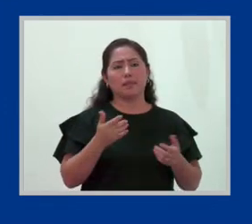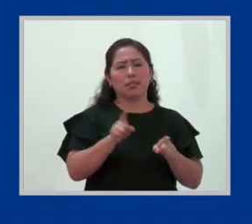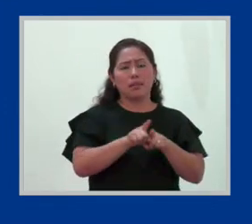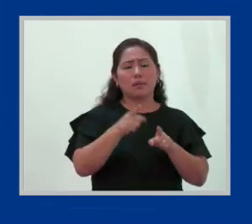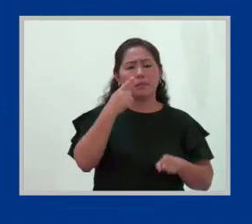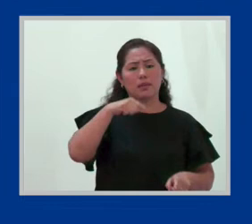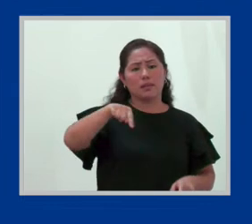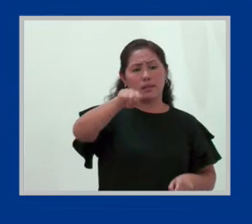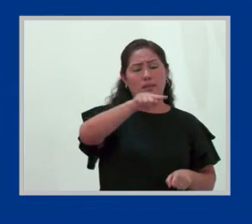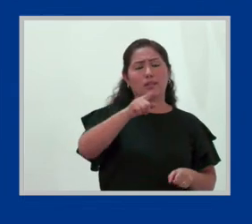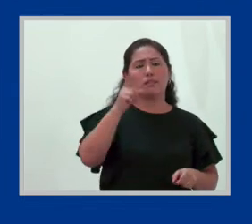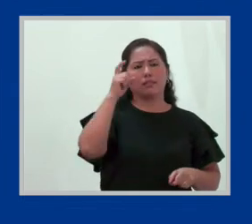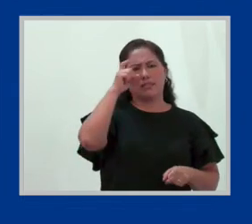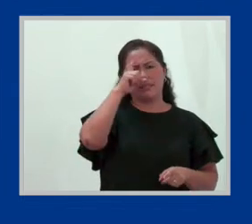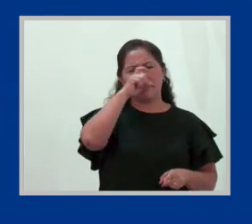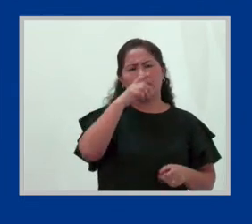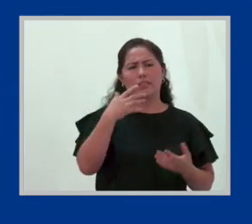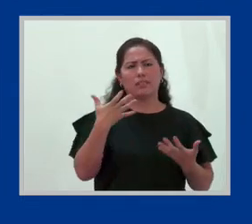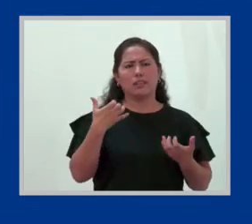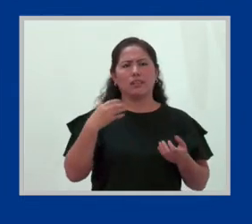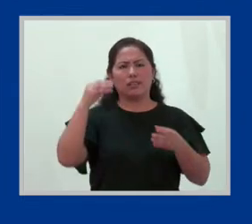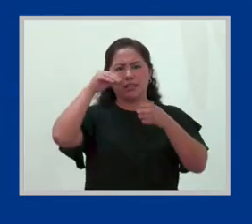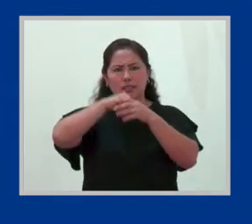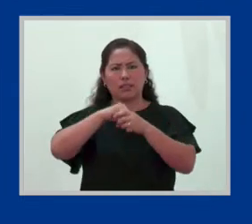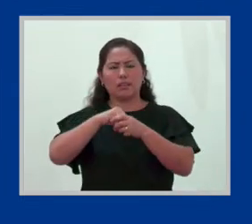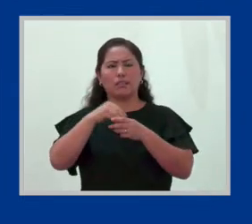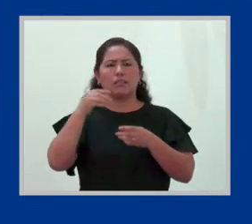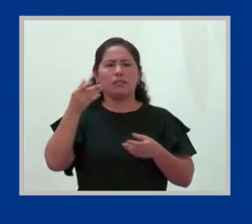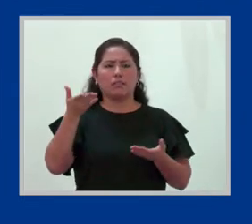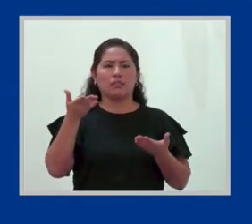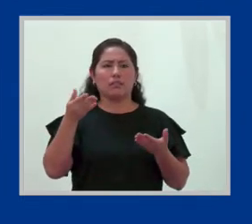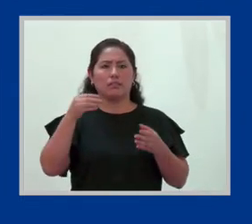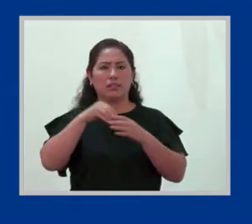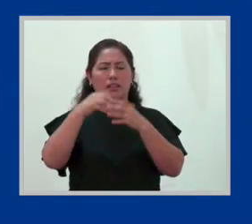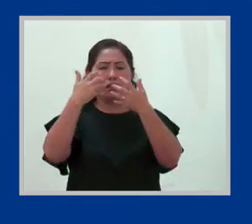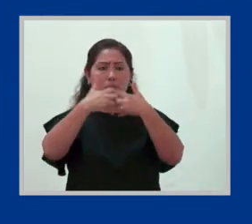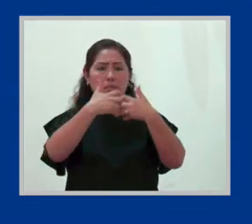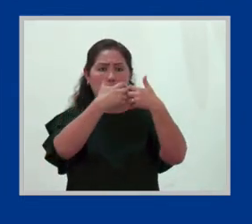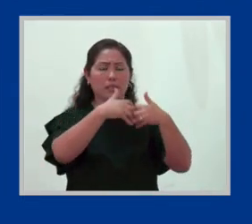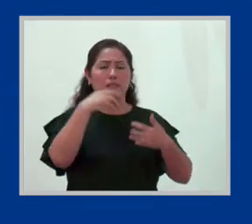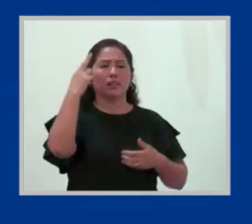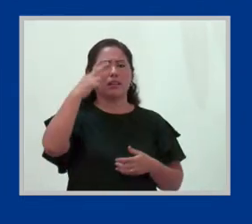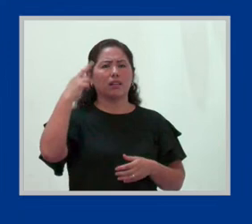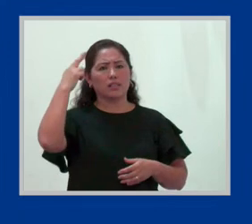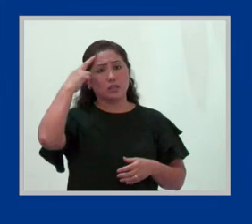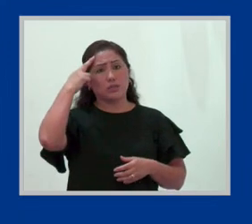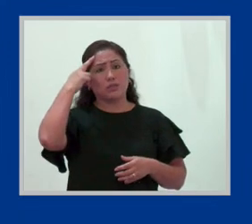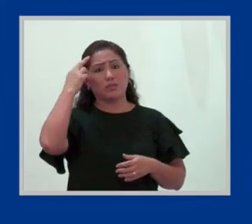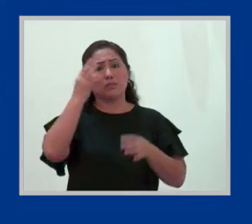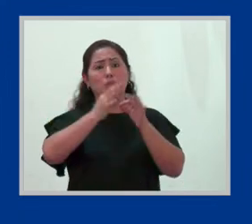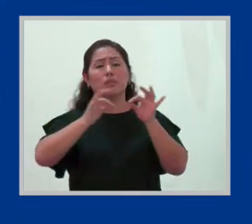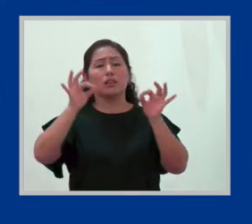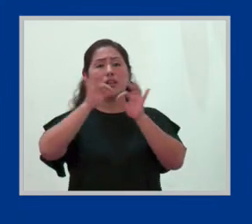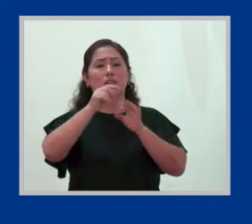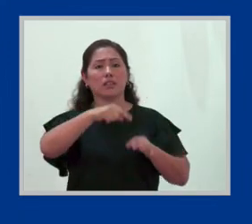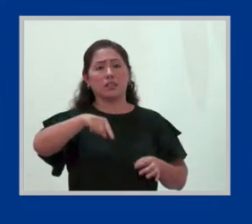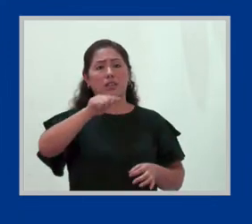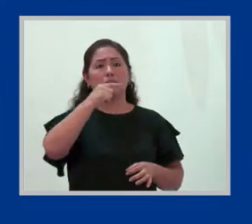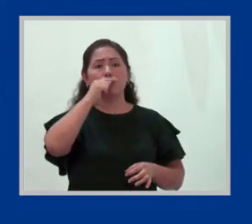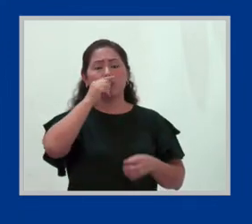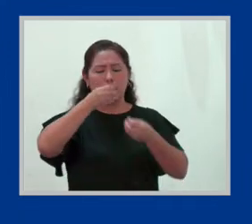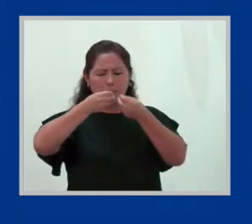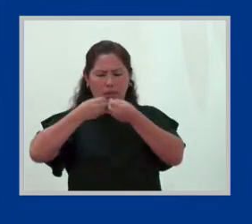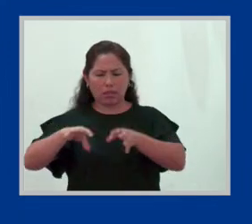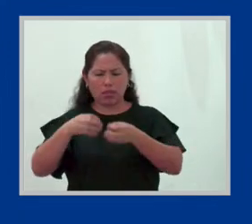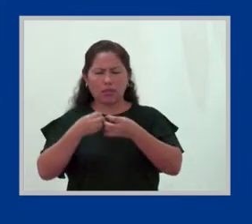ellas era difícil sostenerse en el mercado. La razón principal por la que las mujeres perdieron